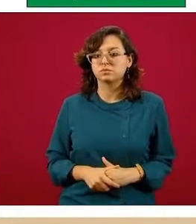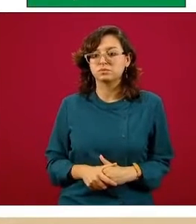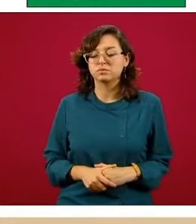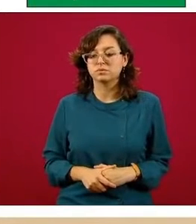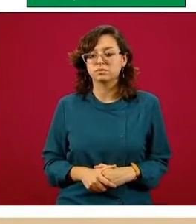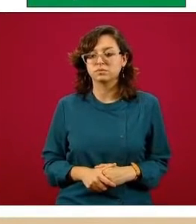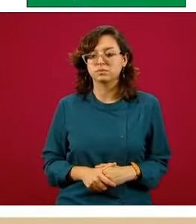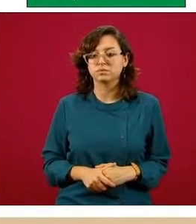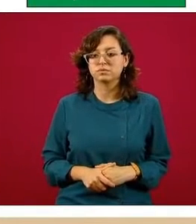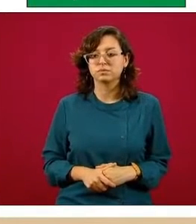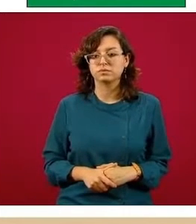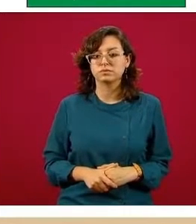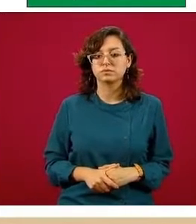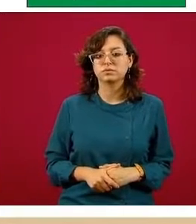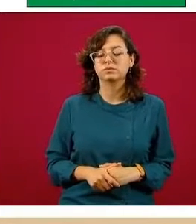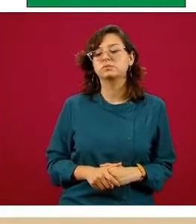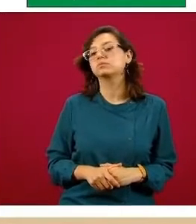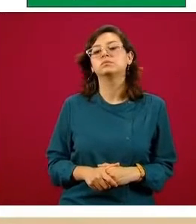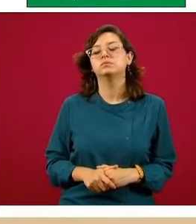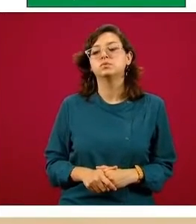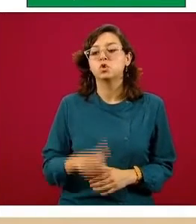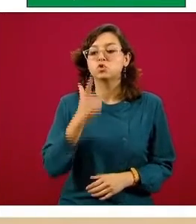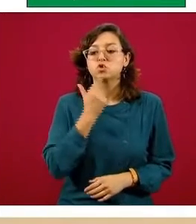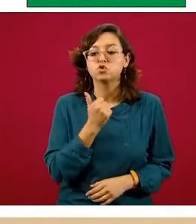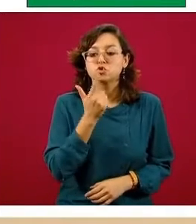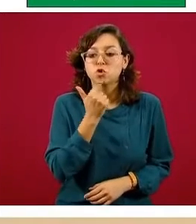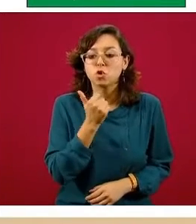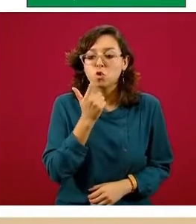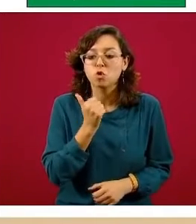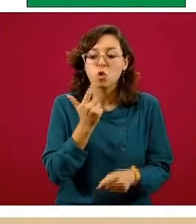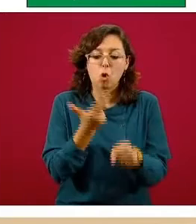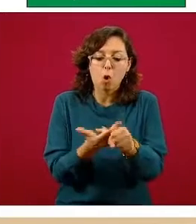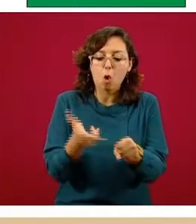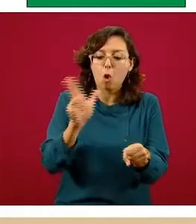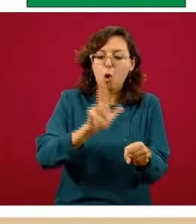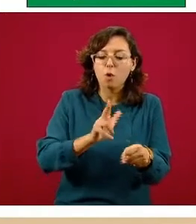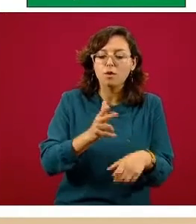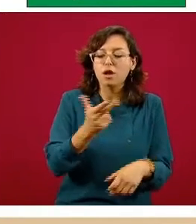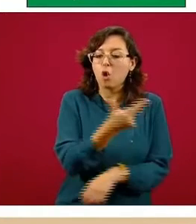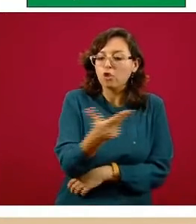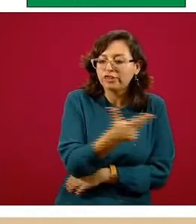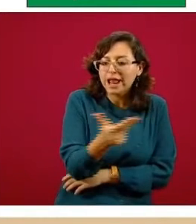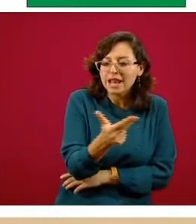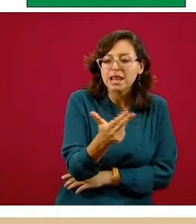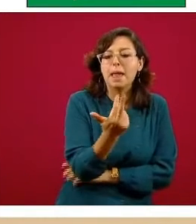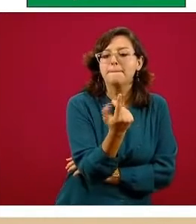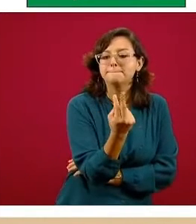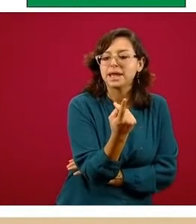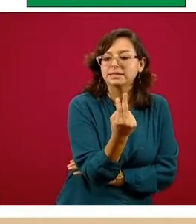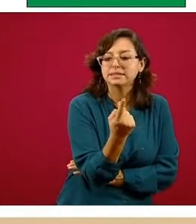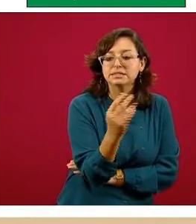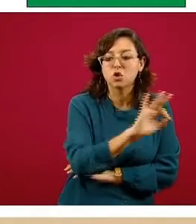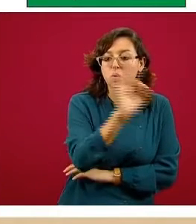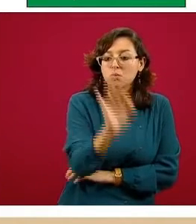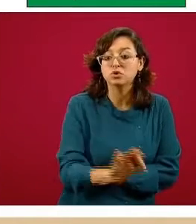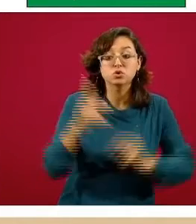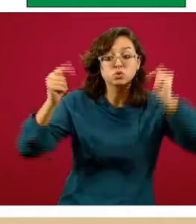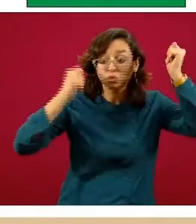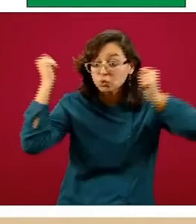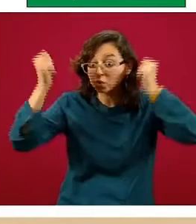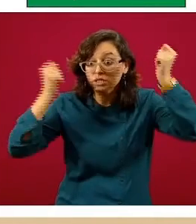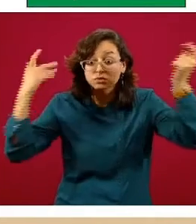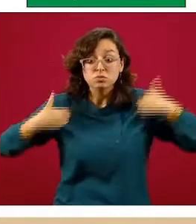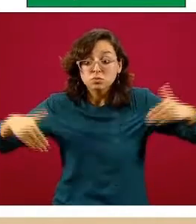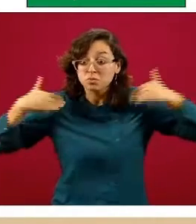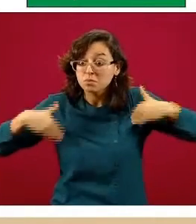los hoteles solo pueden tener 25% de ocupación no para hacer turismo no